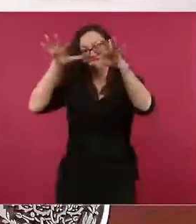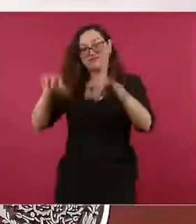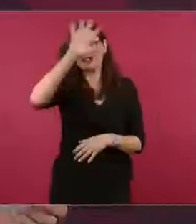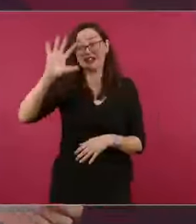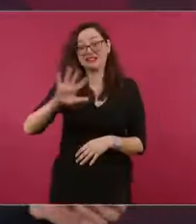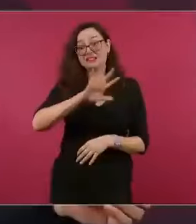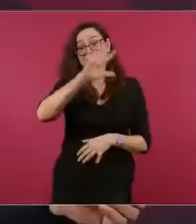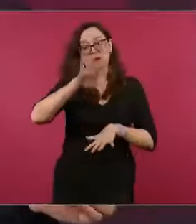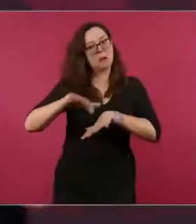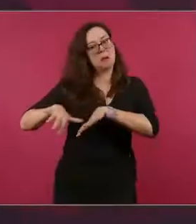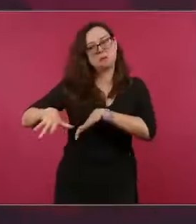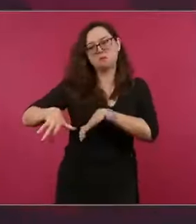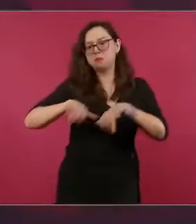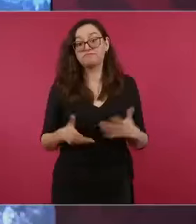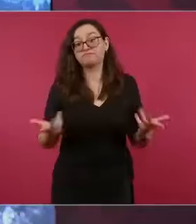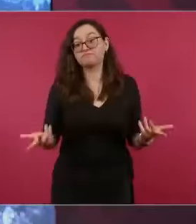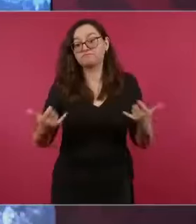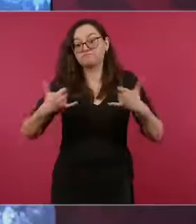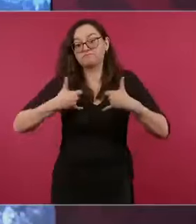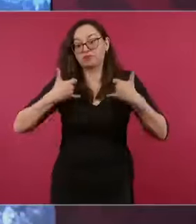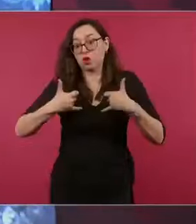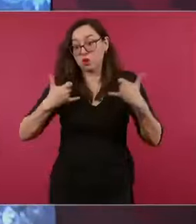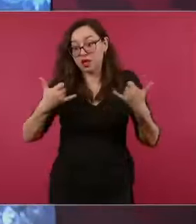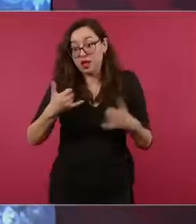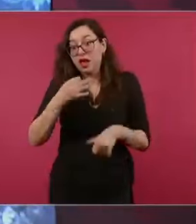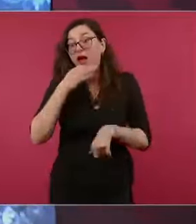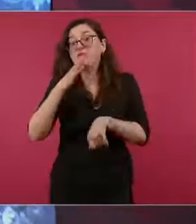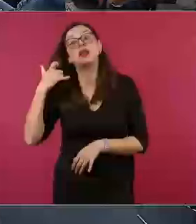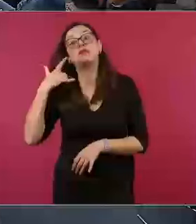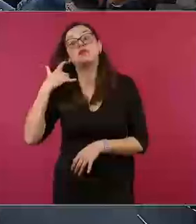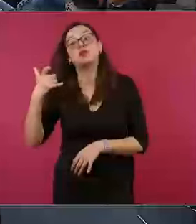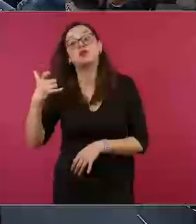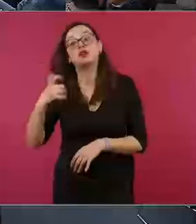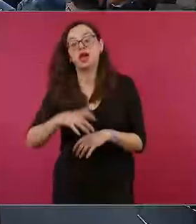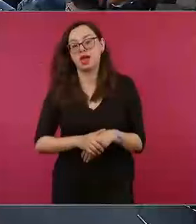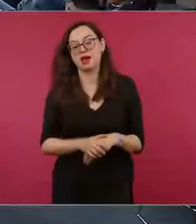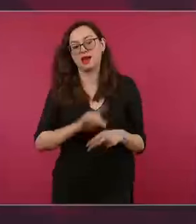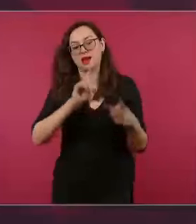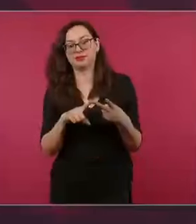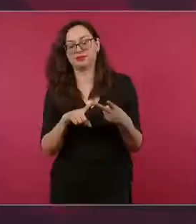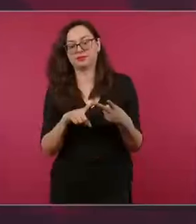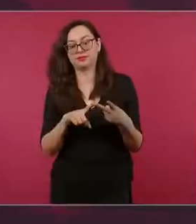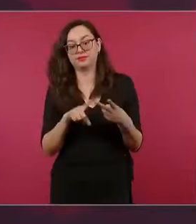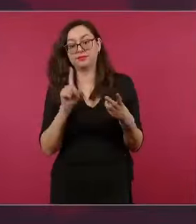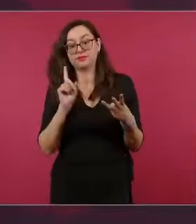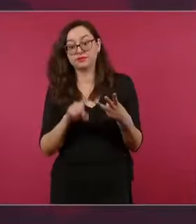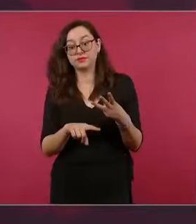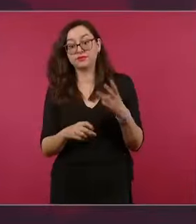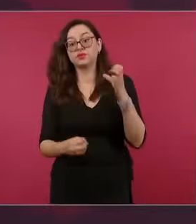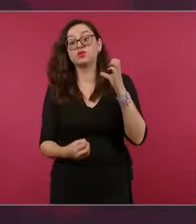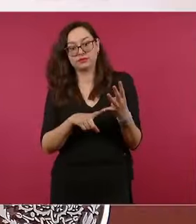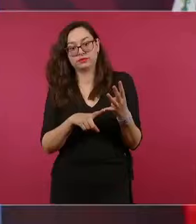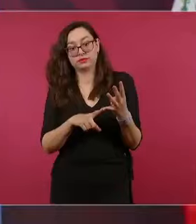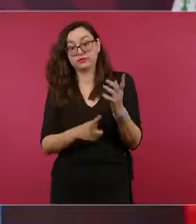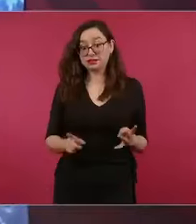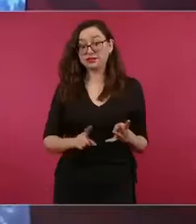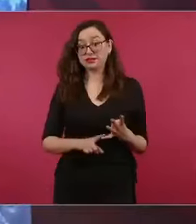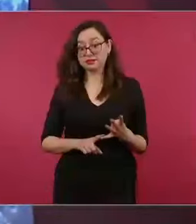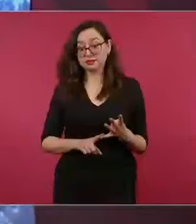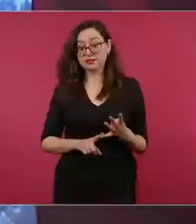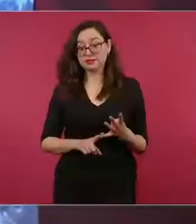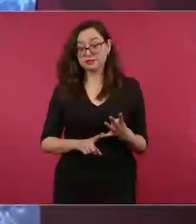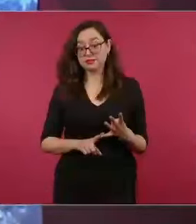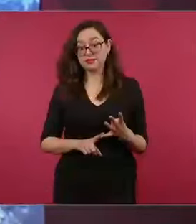nos quitan más de la mitad del territorio. California era de México. Arizona era de México. Nuevo México era de México. Texas